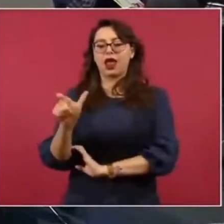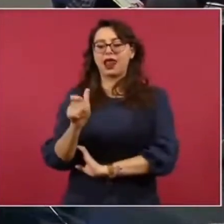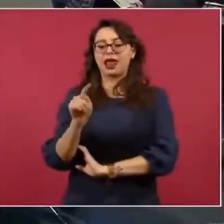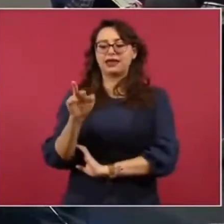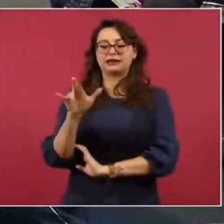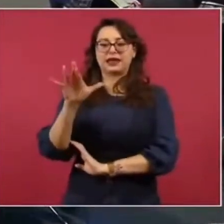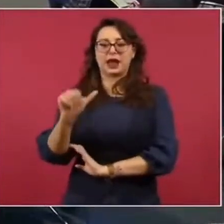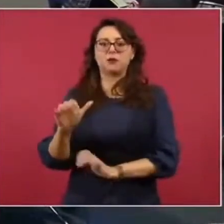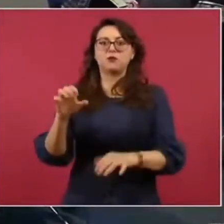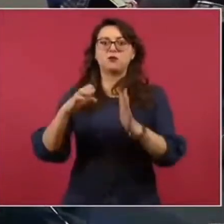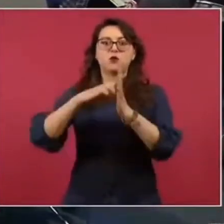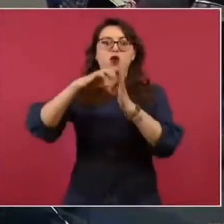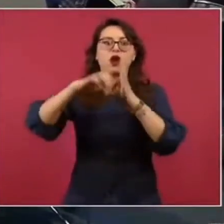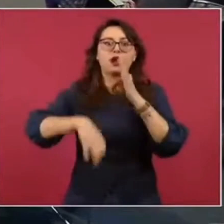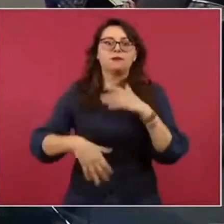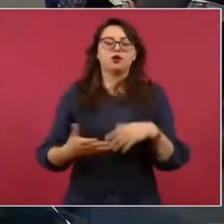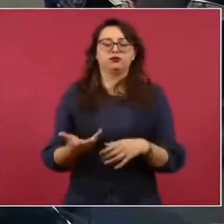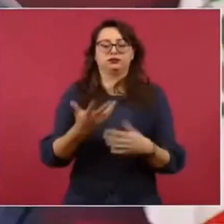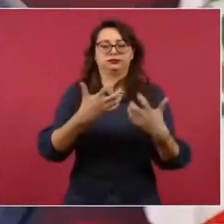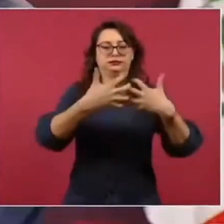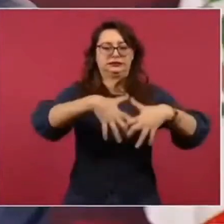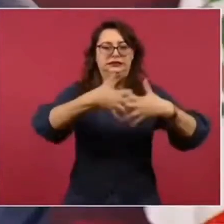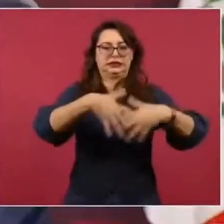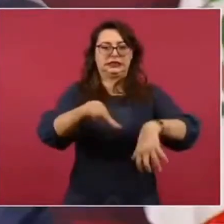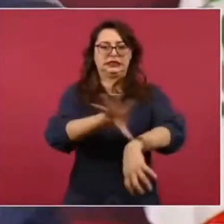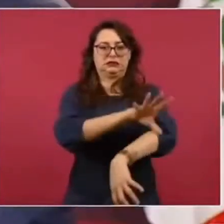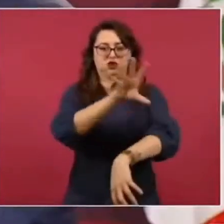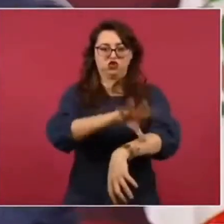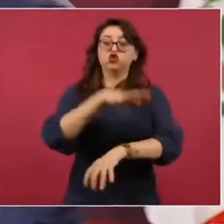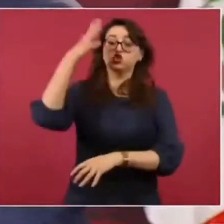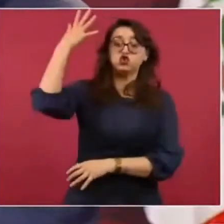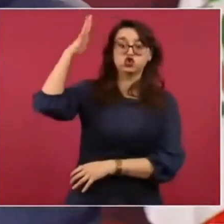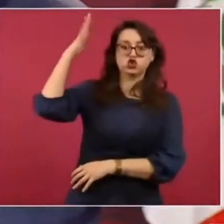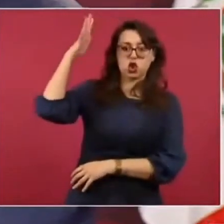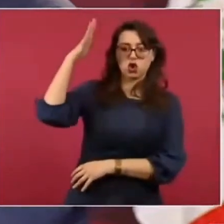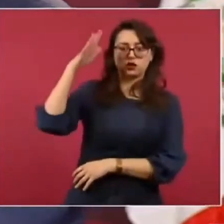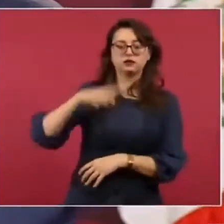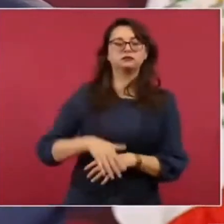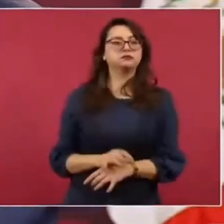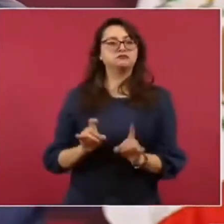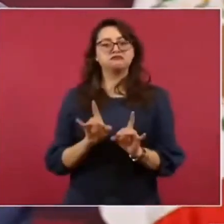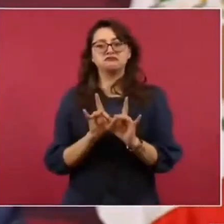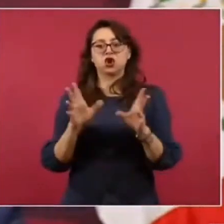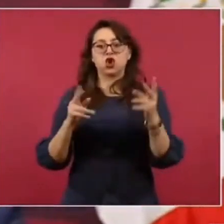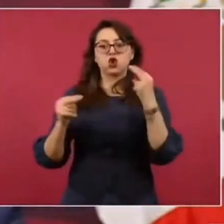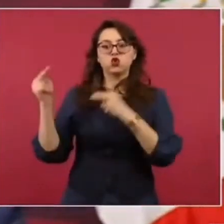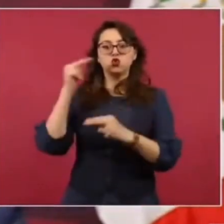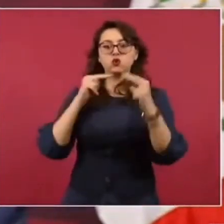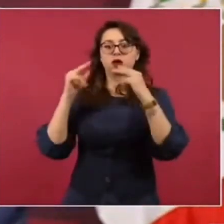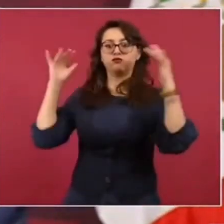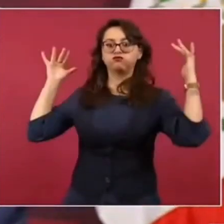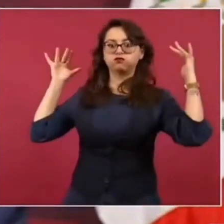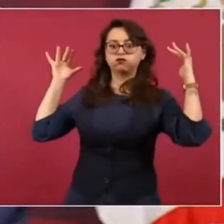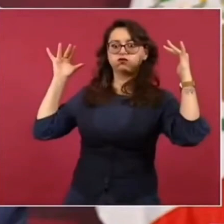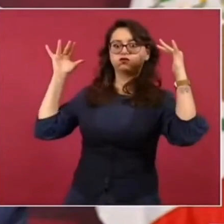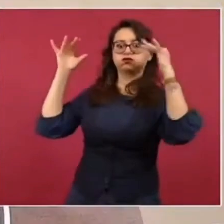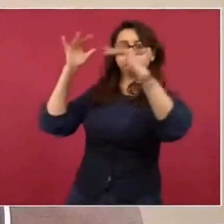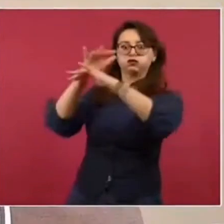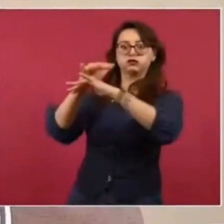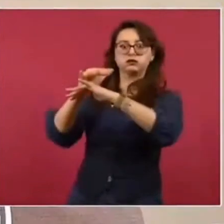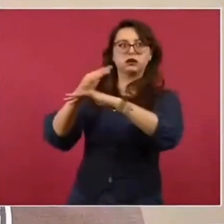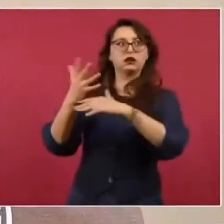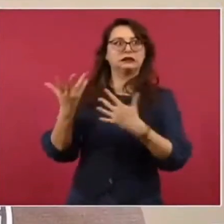y que no dejen de producir energía